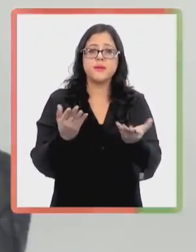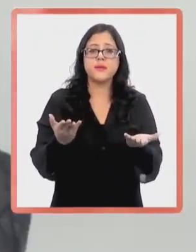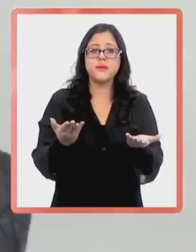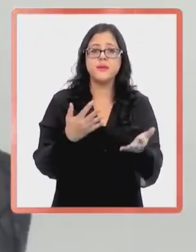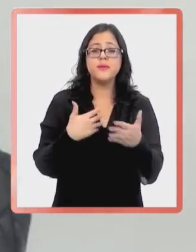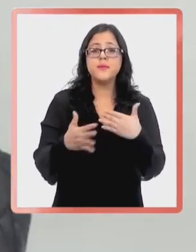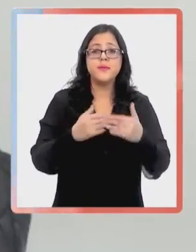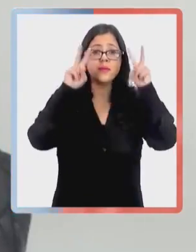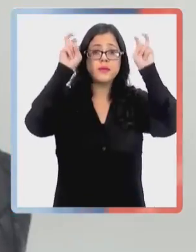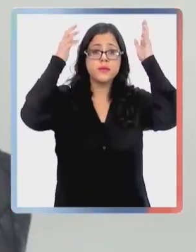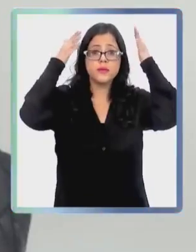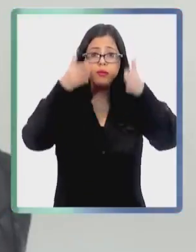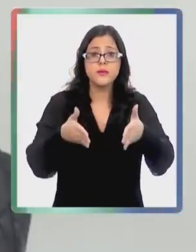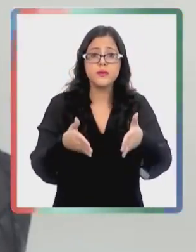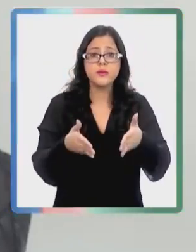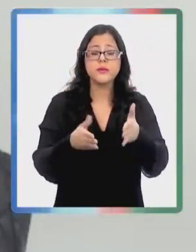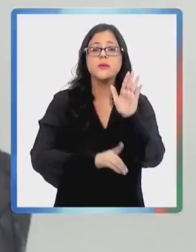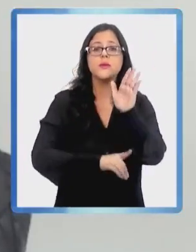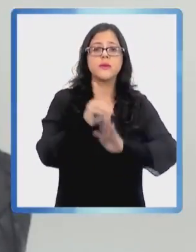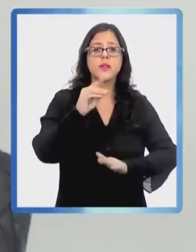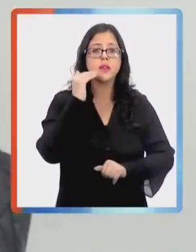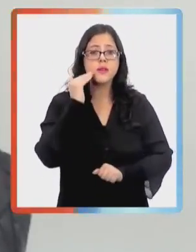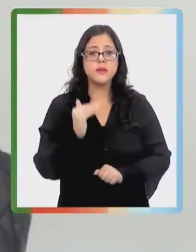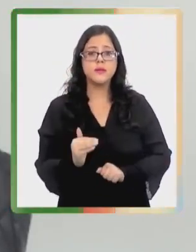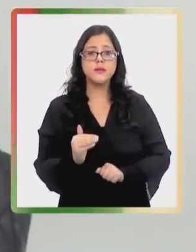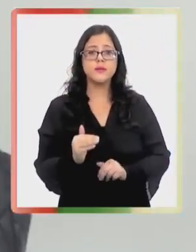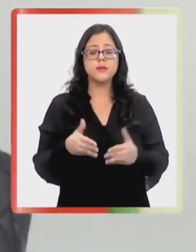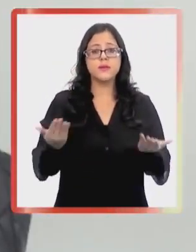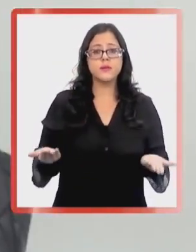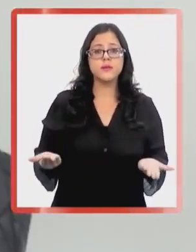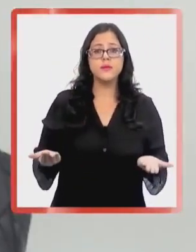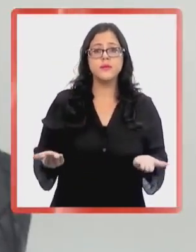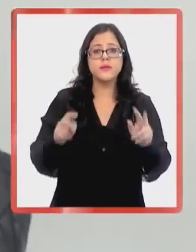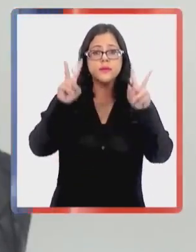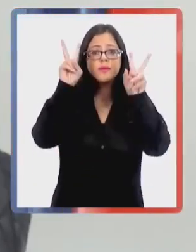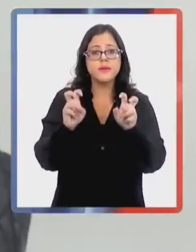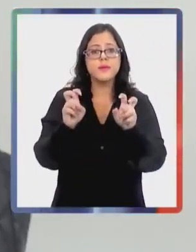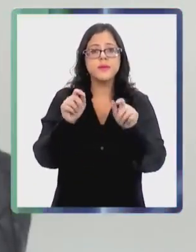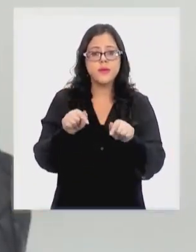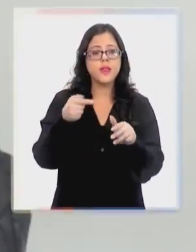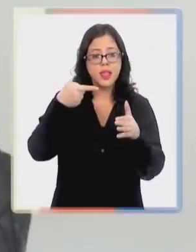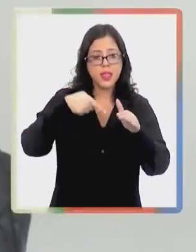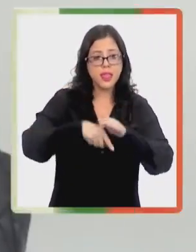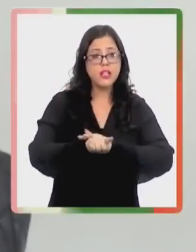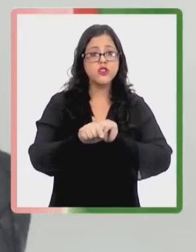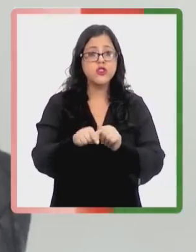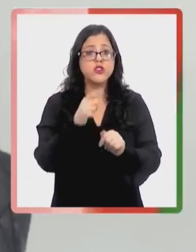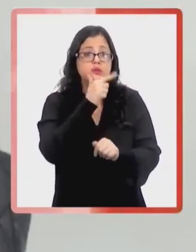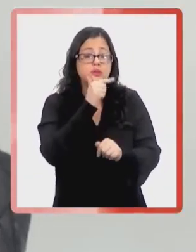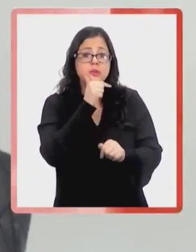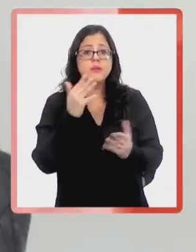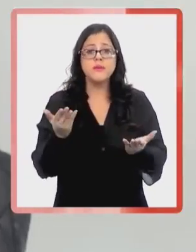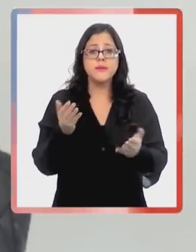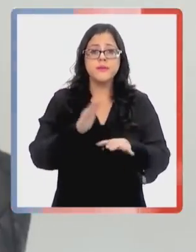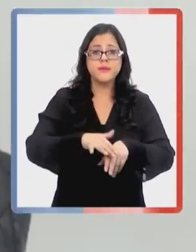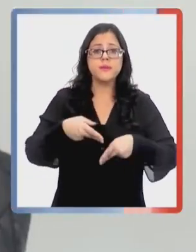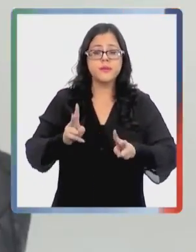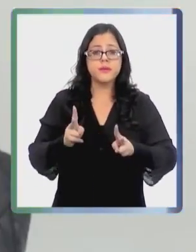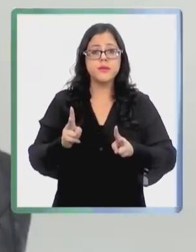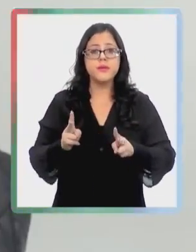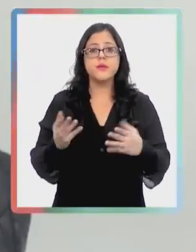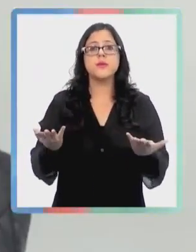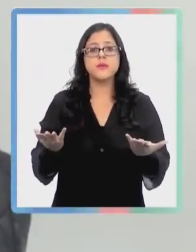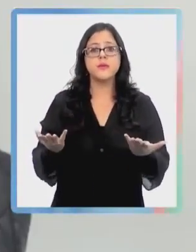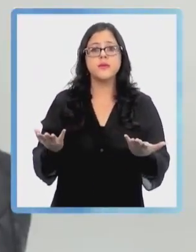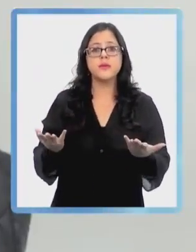mirar, dónde poner el foco en el desarrollo de ese niño y, por lo tanto, en el caso de estar dentro de esa sospecha, nos va a